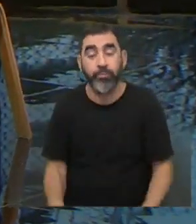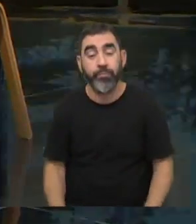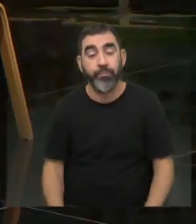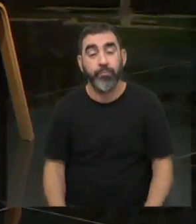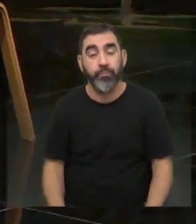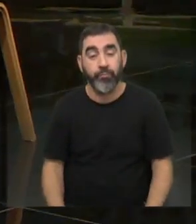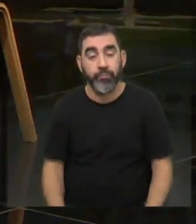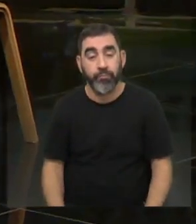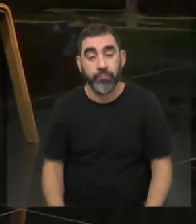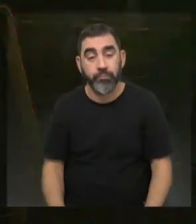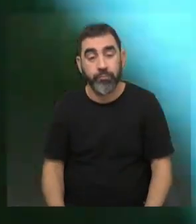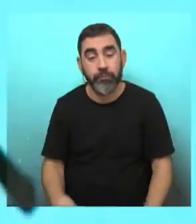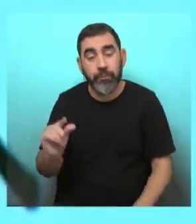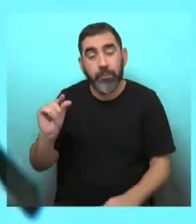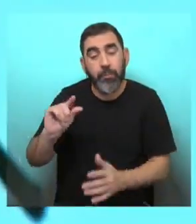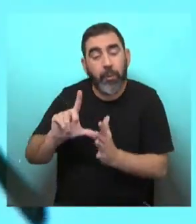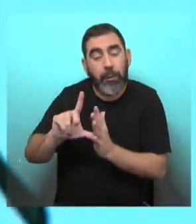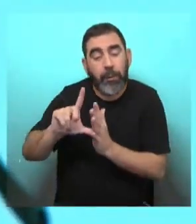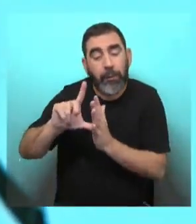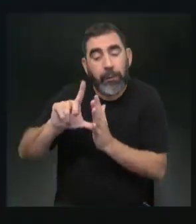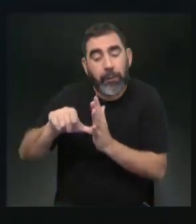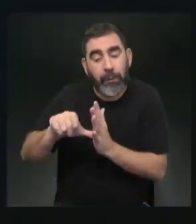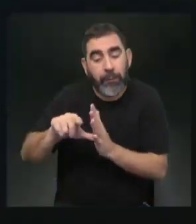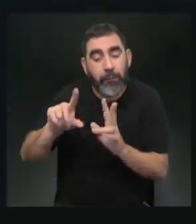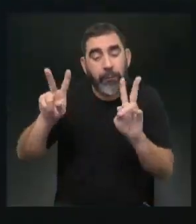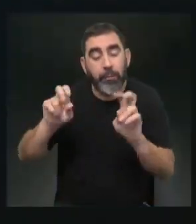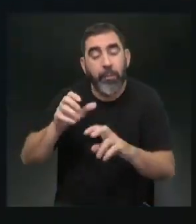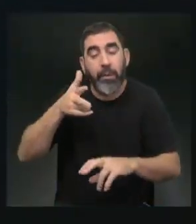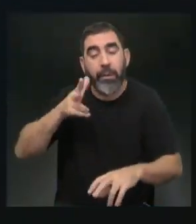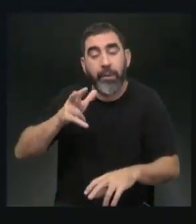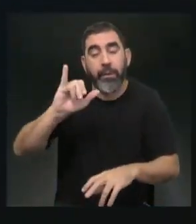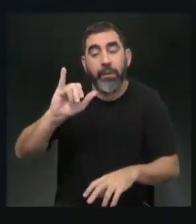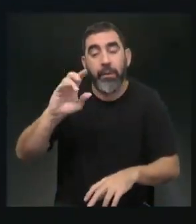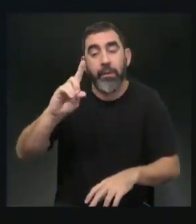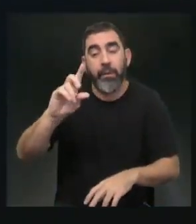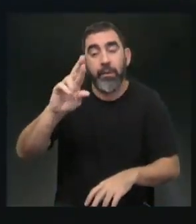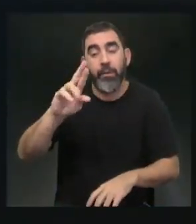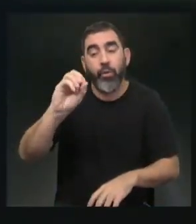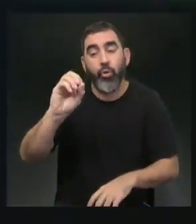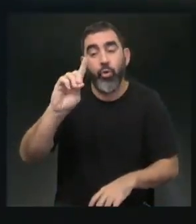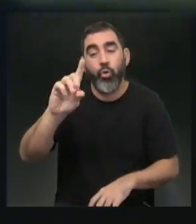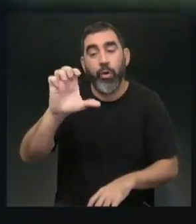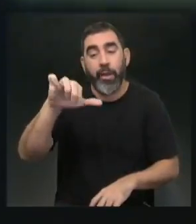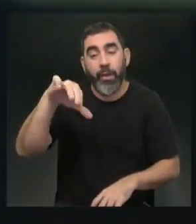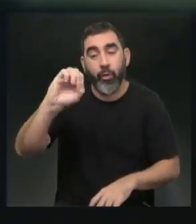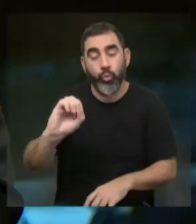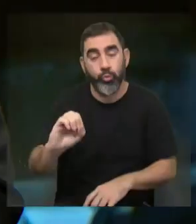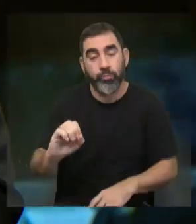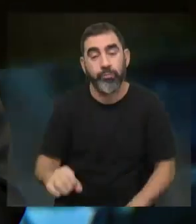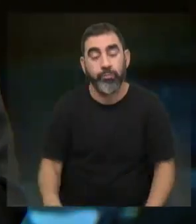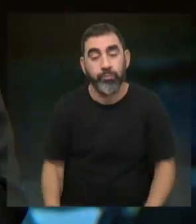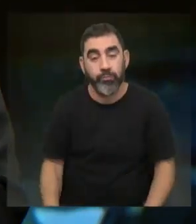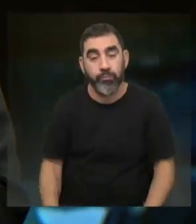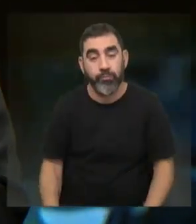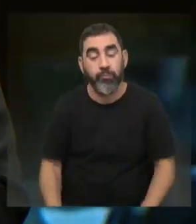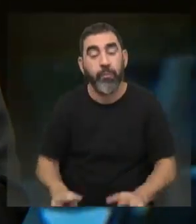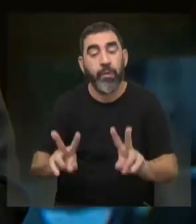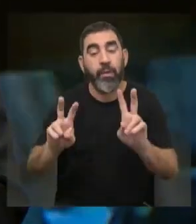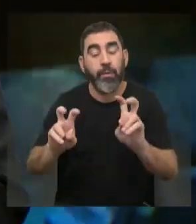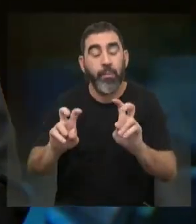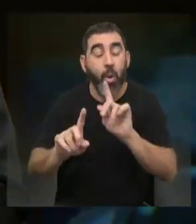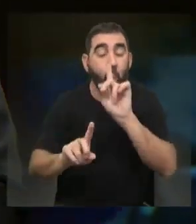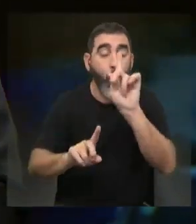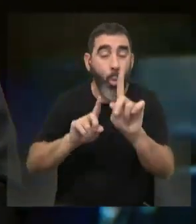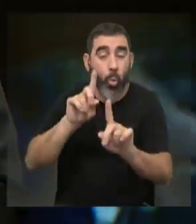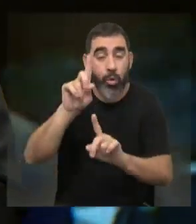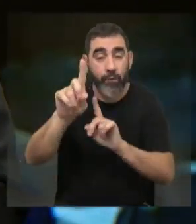que venimos un pasito atrás de lo que deberíamos ir en el tema hidrógeno, ¿no? Sí, la pregunta es referida a la academia. ¿A